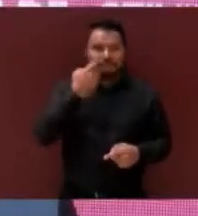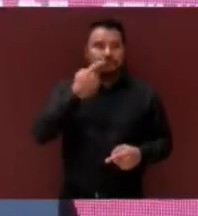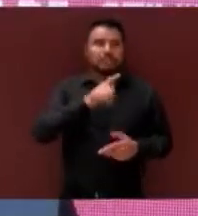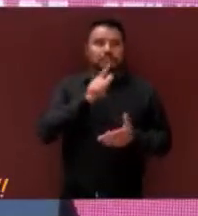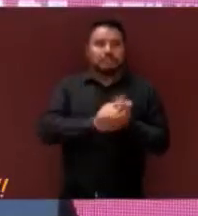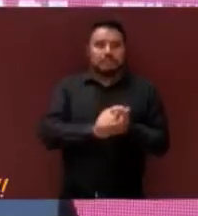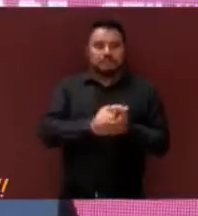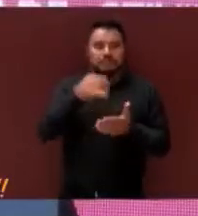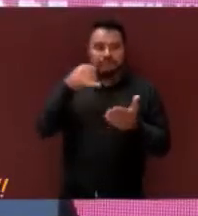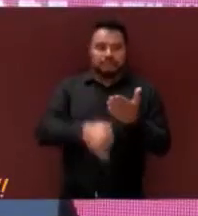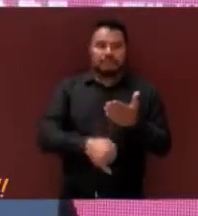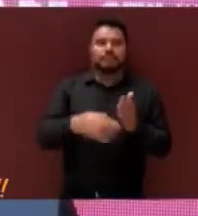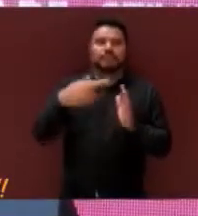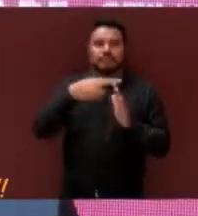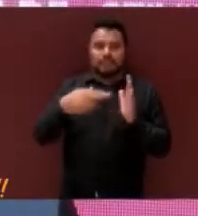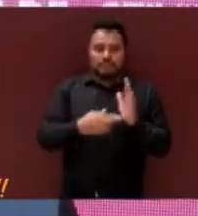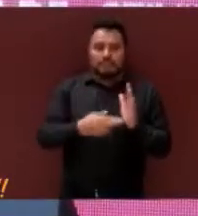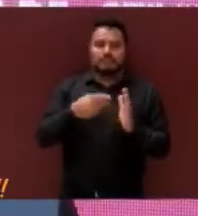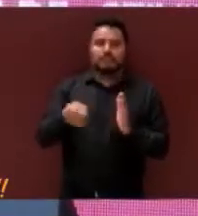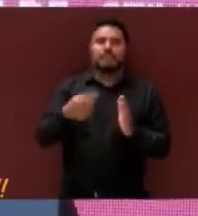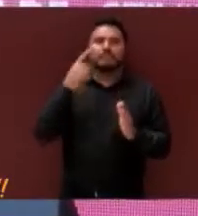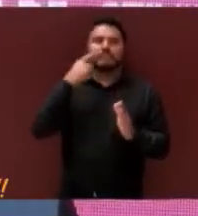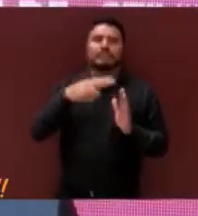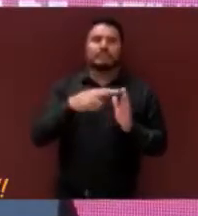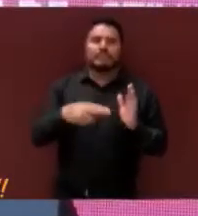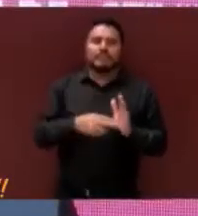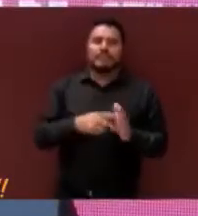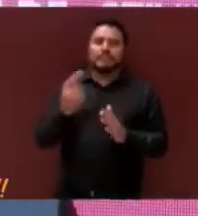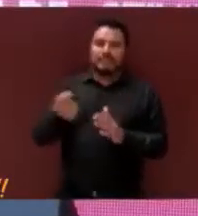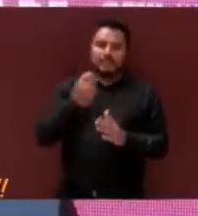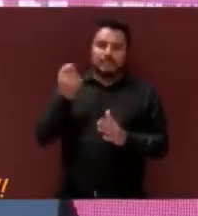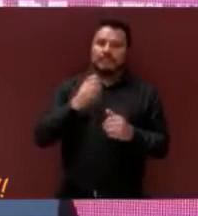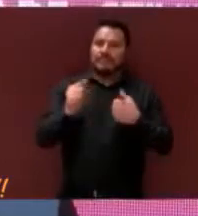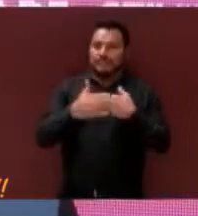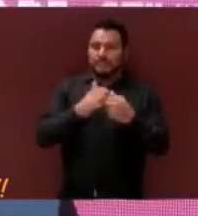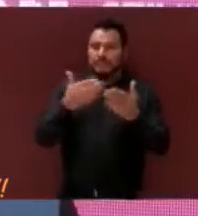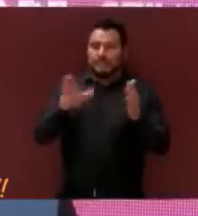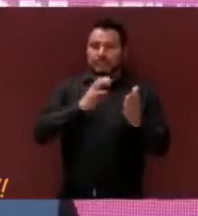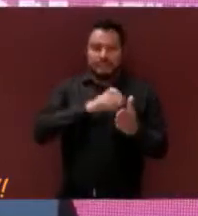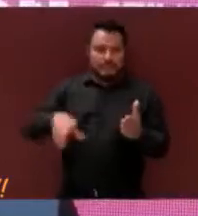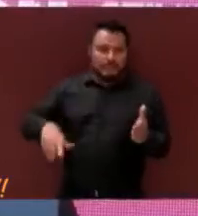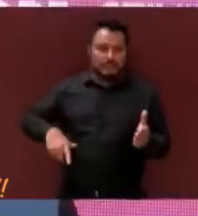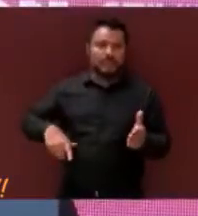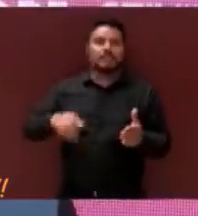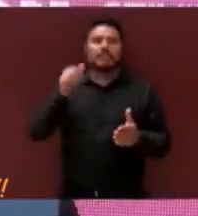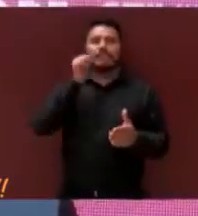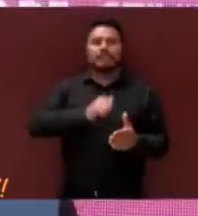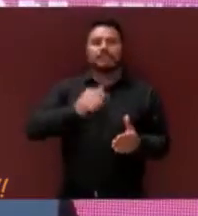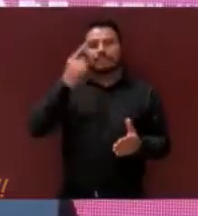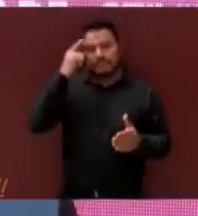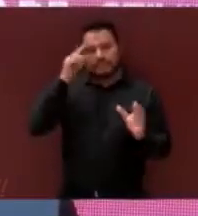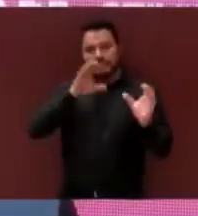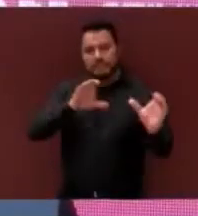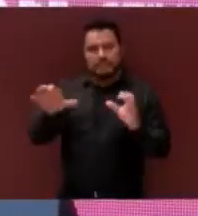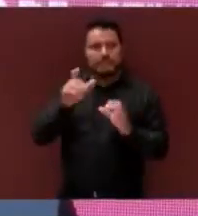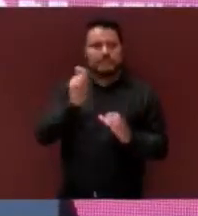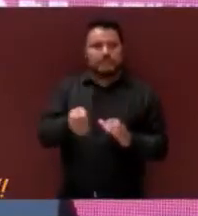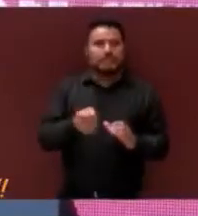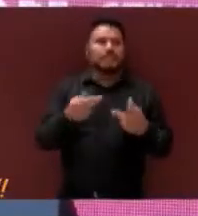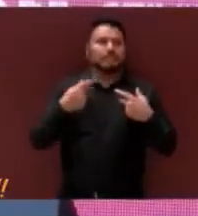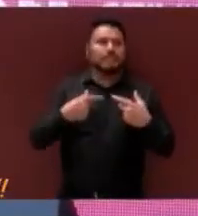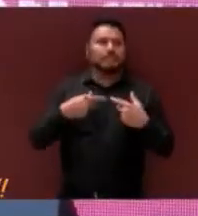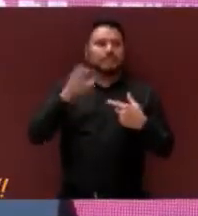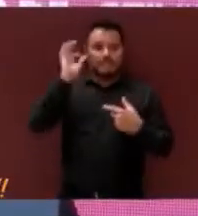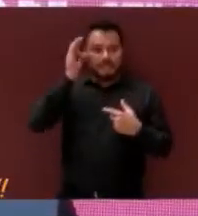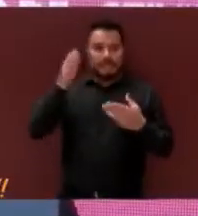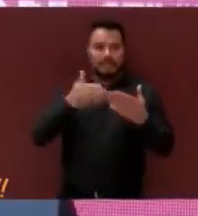a fondo, reglamentos, las normas técnicas en la administración pública municipal, procurando con ello que los servidores